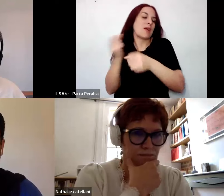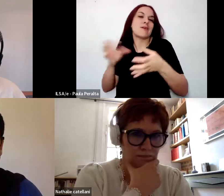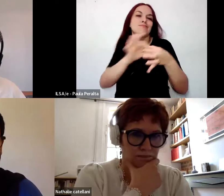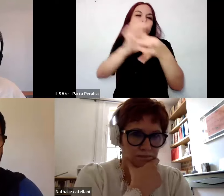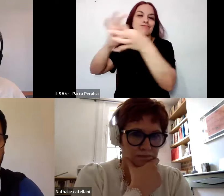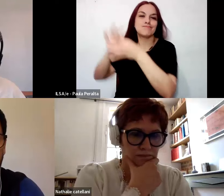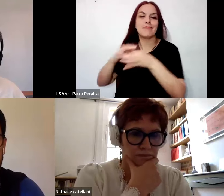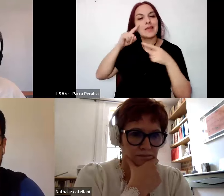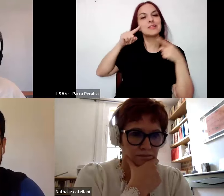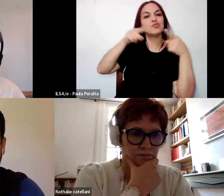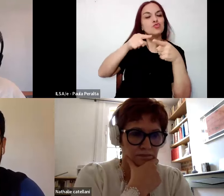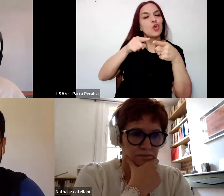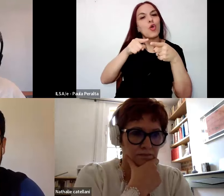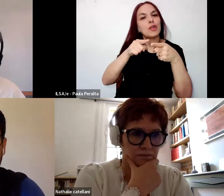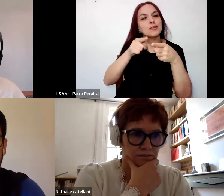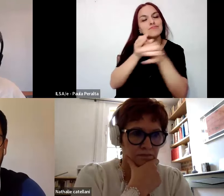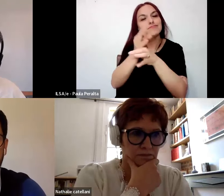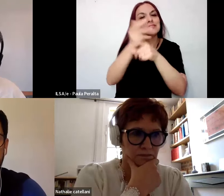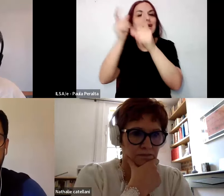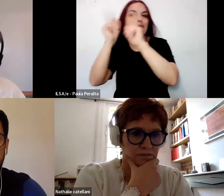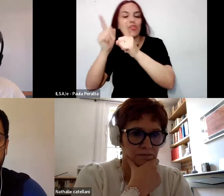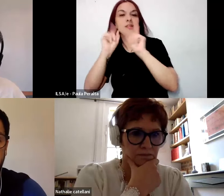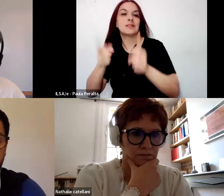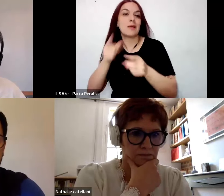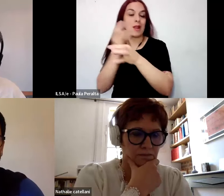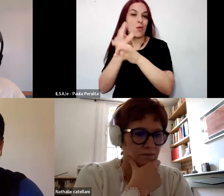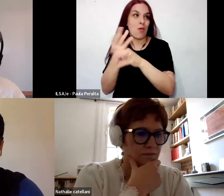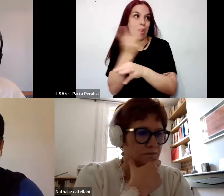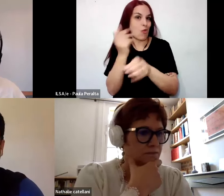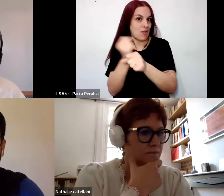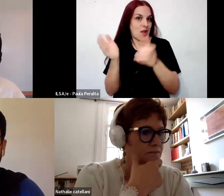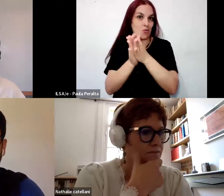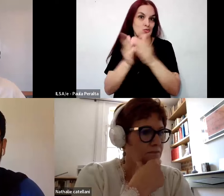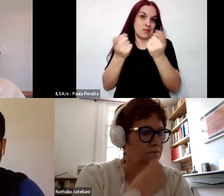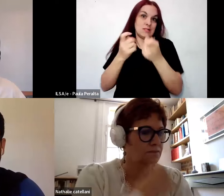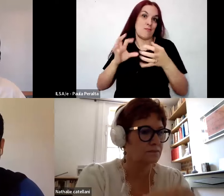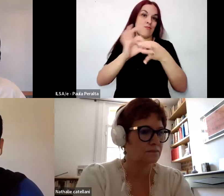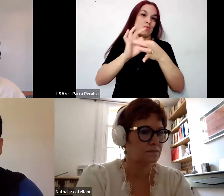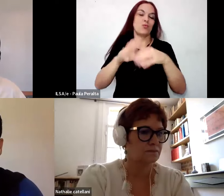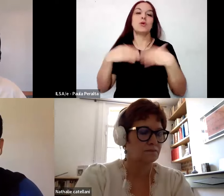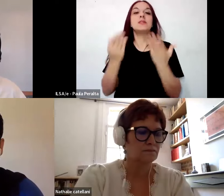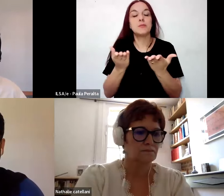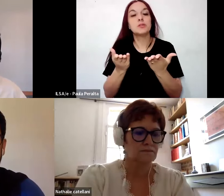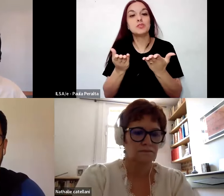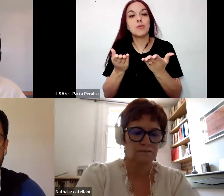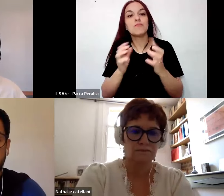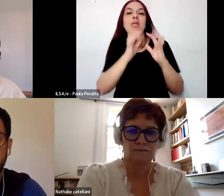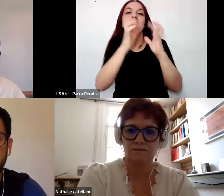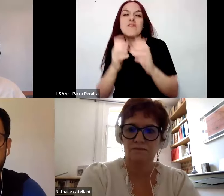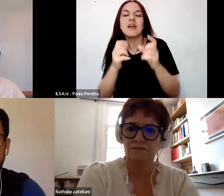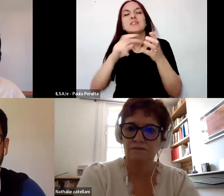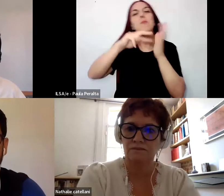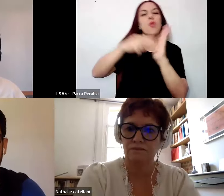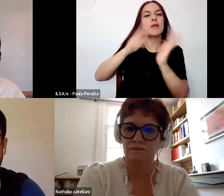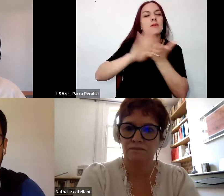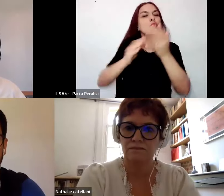instituciones formadoras y las escuelas y de manera que vamos a abordar algunos problemas y debates que se focalizan en